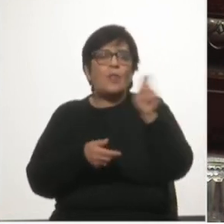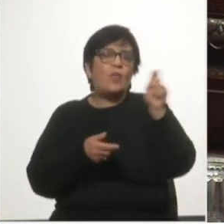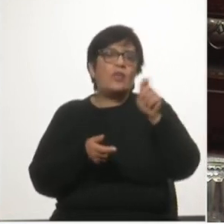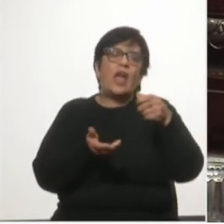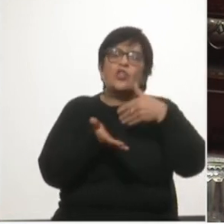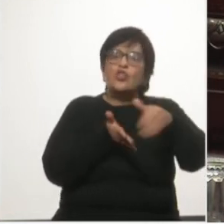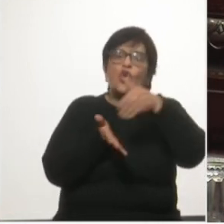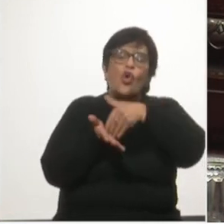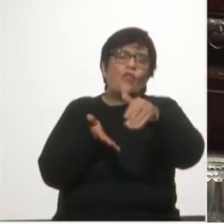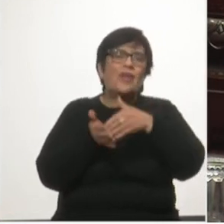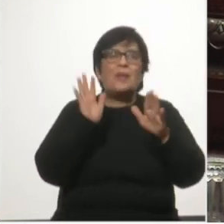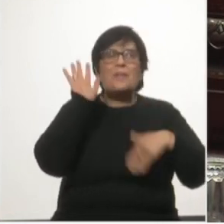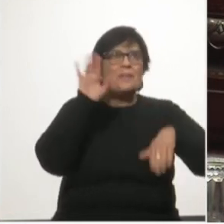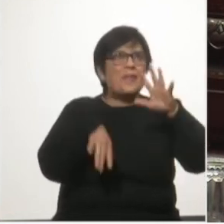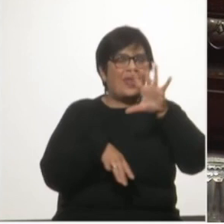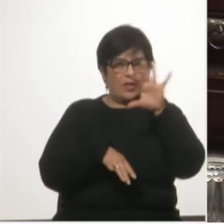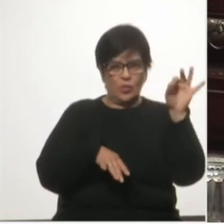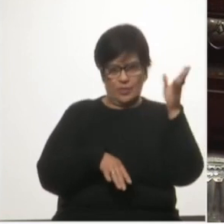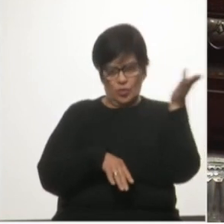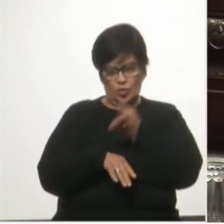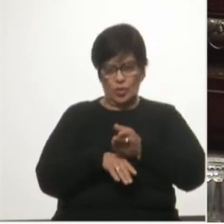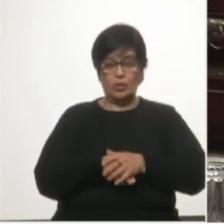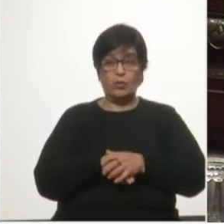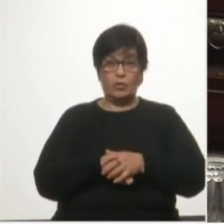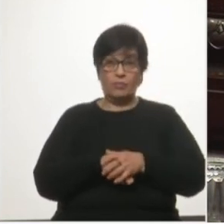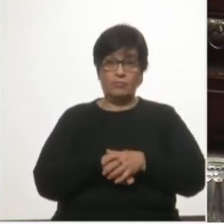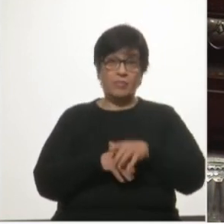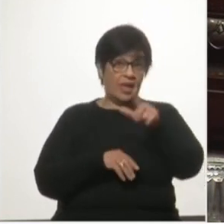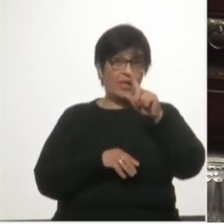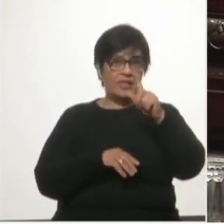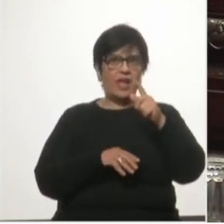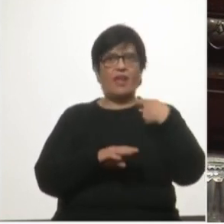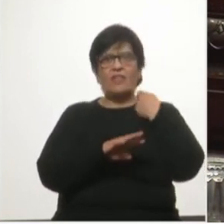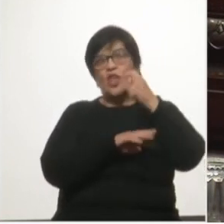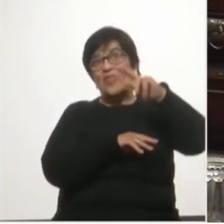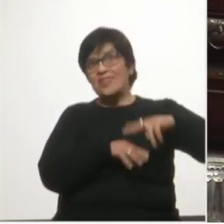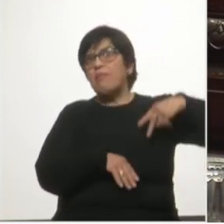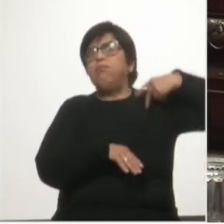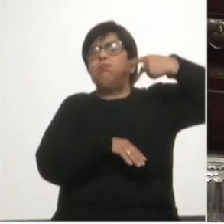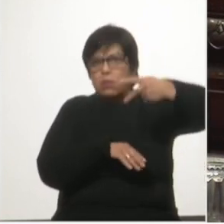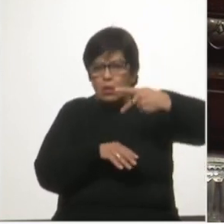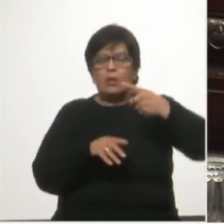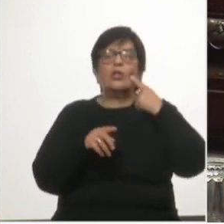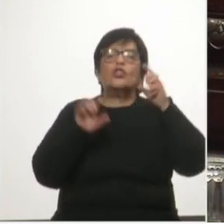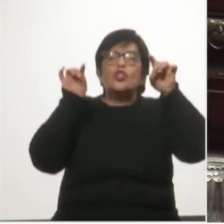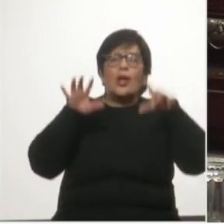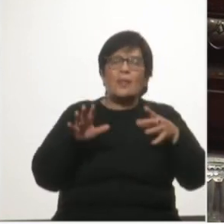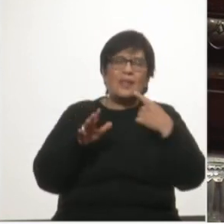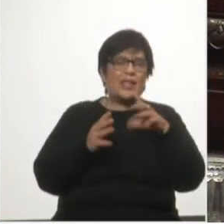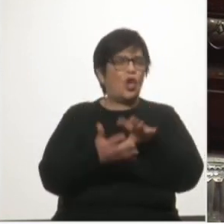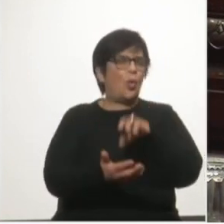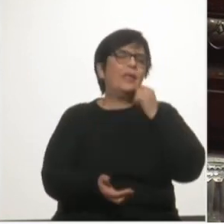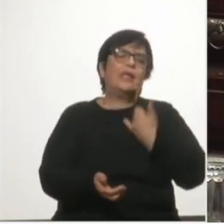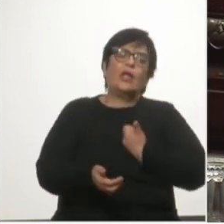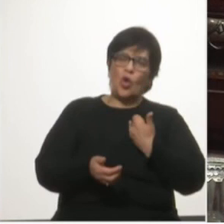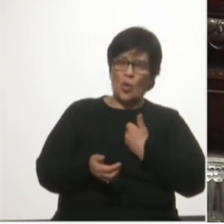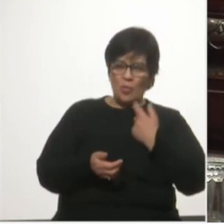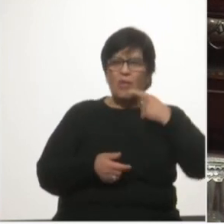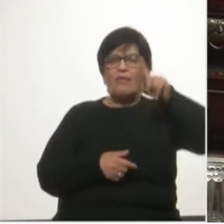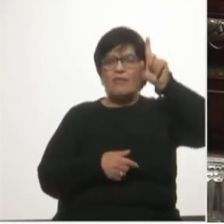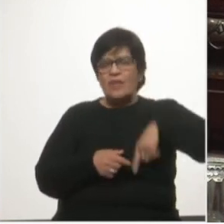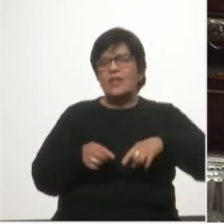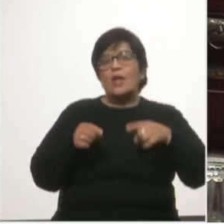al 50%. Esta sobreinversión sólo puede entenderse como una forma de generar,